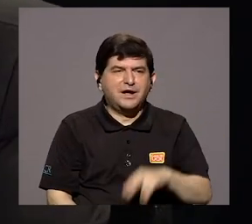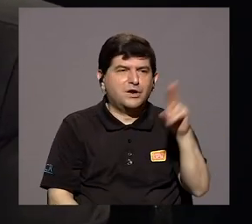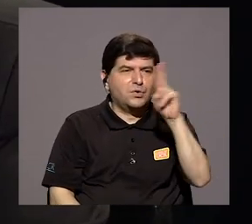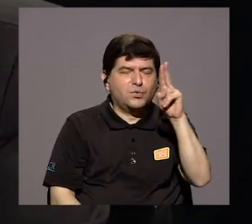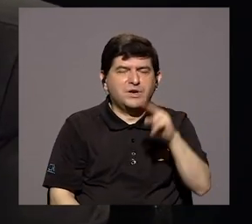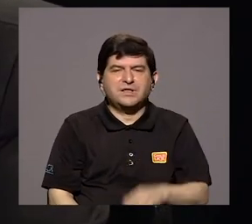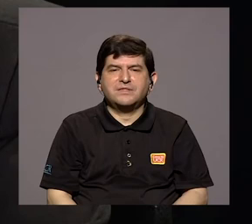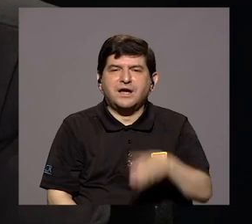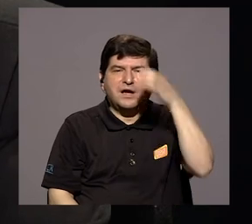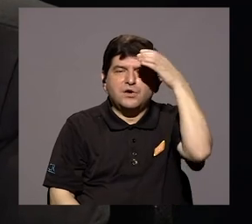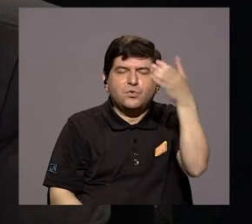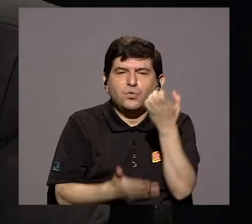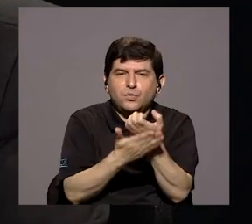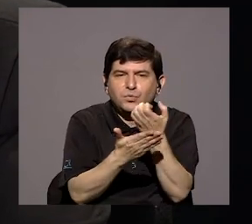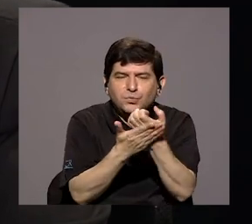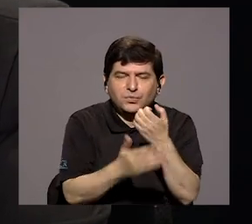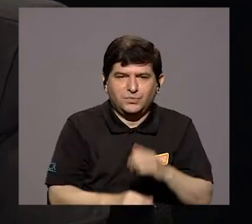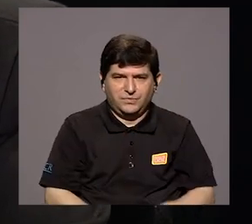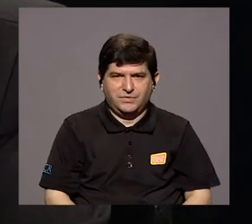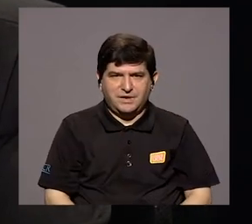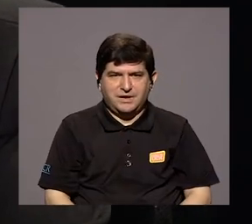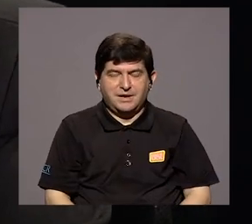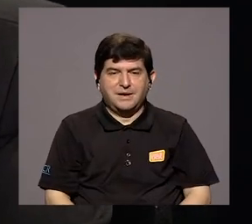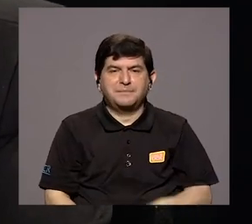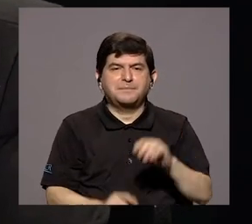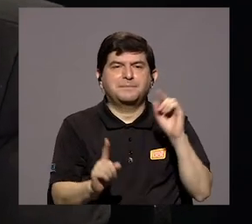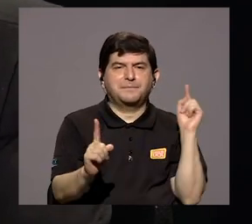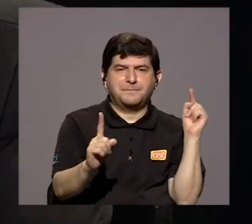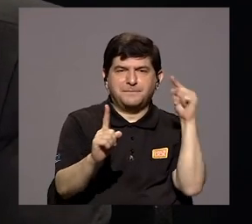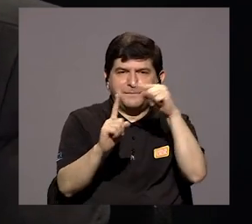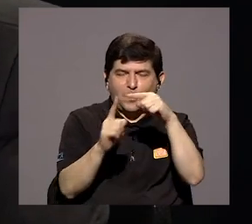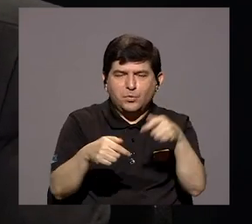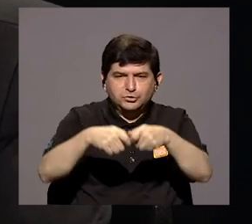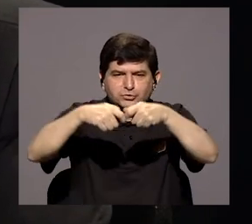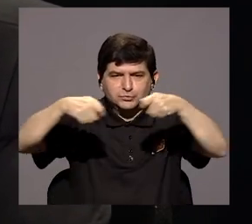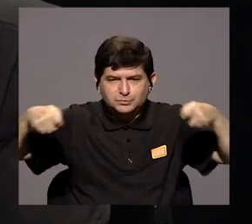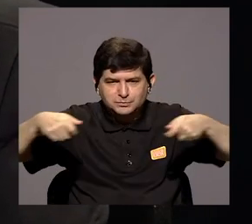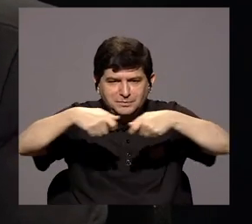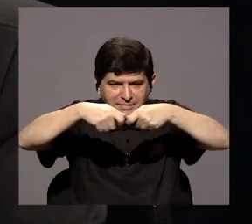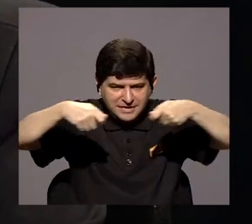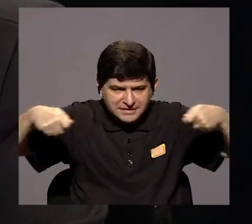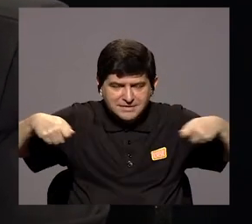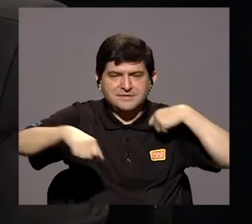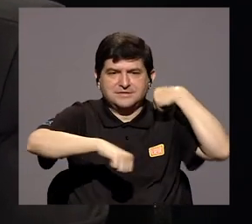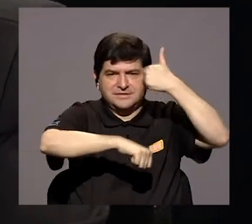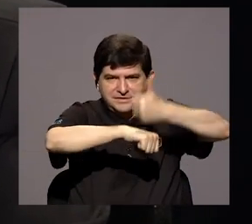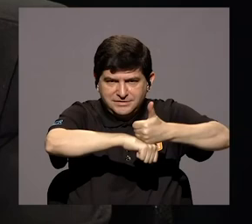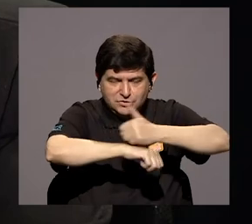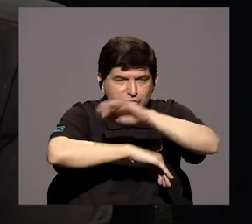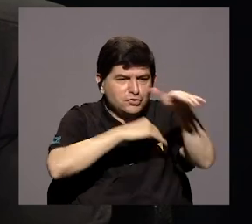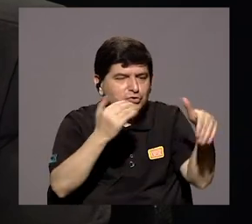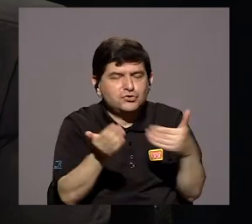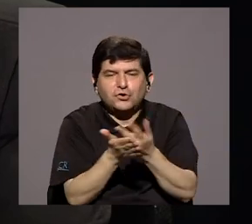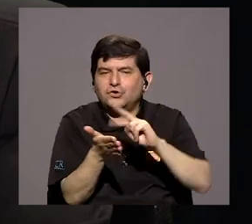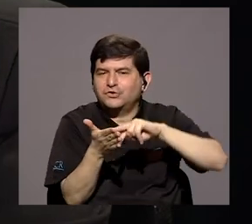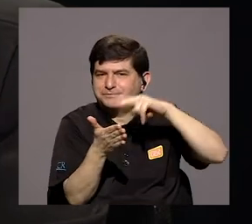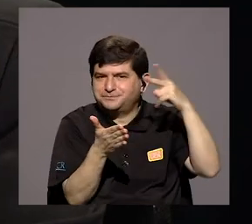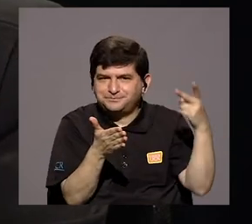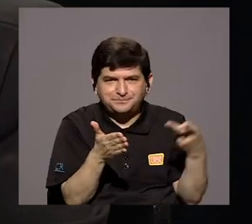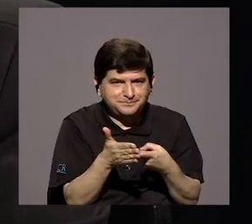Economía, que es una unidad que se creó para los efectos, digamos, de mediciones, para efectos de establecer todo lo que son